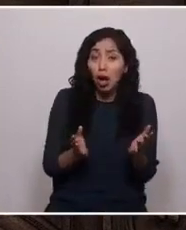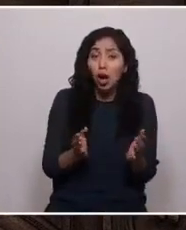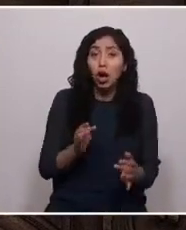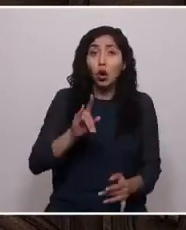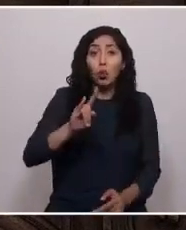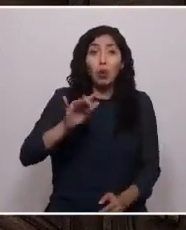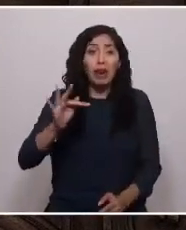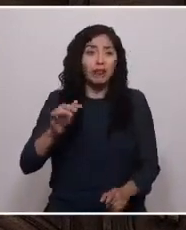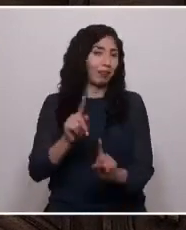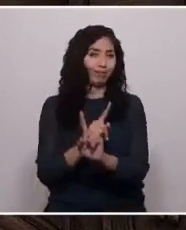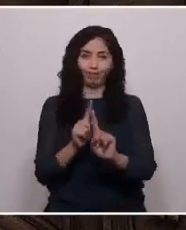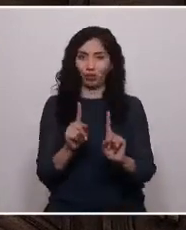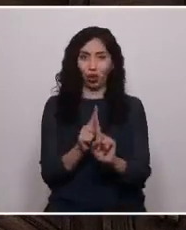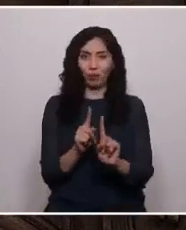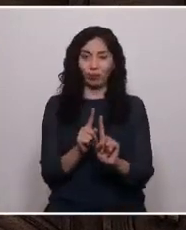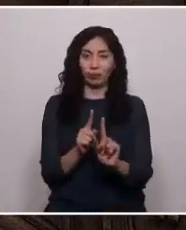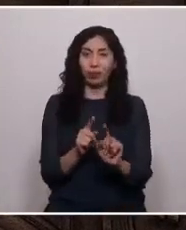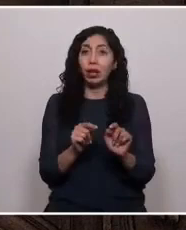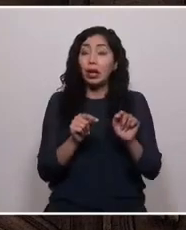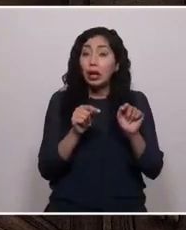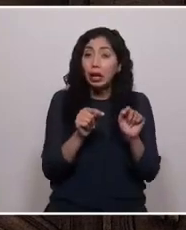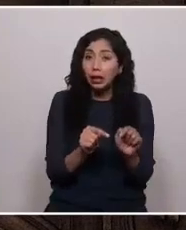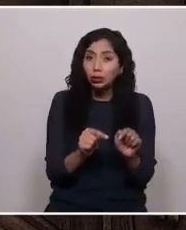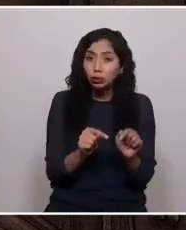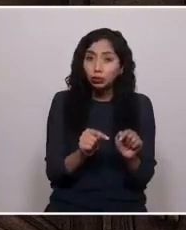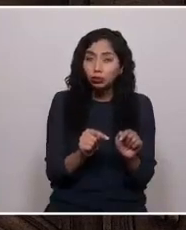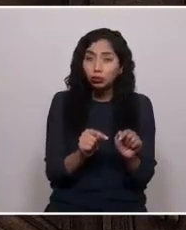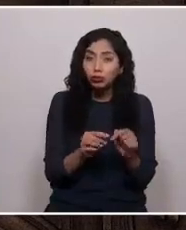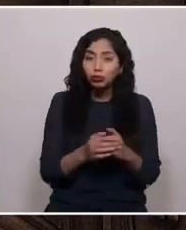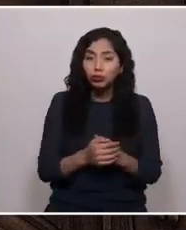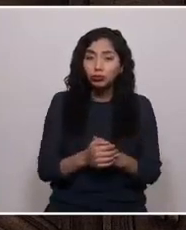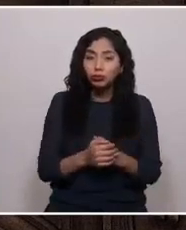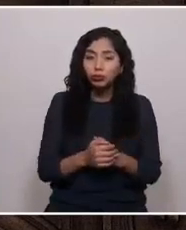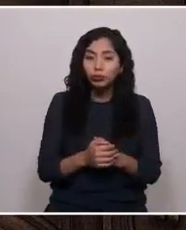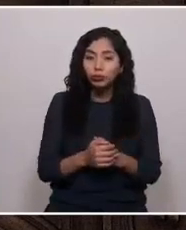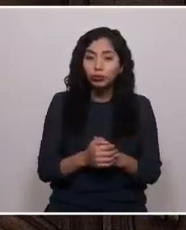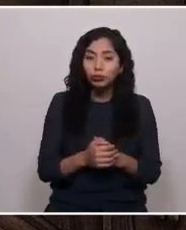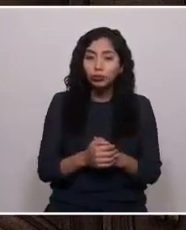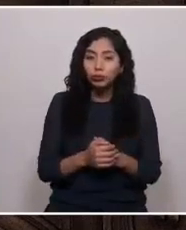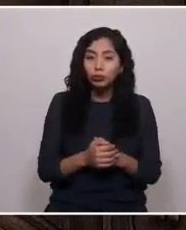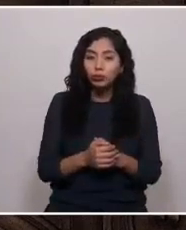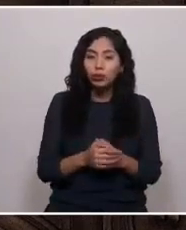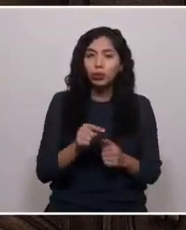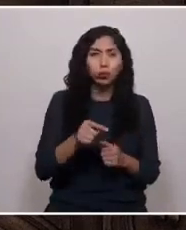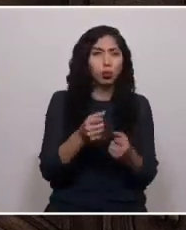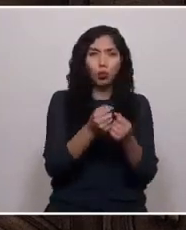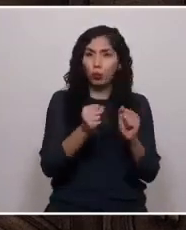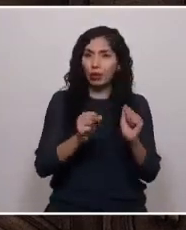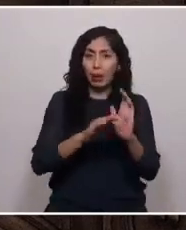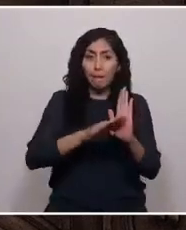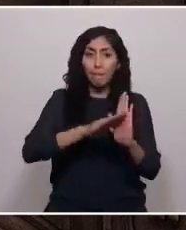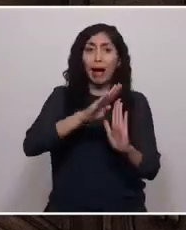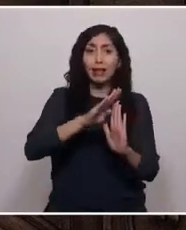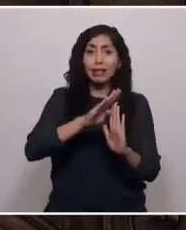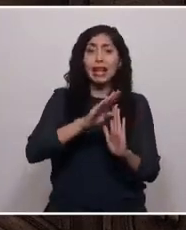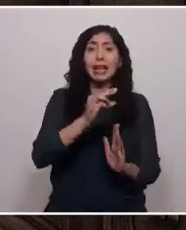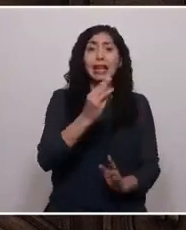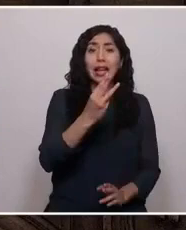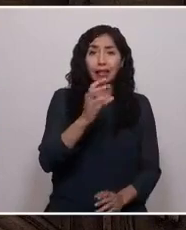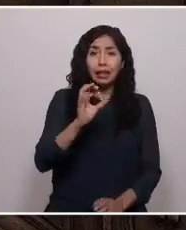fomento. Esto no puede representar más que el 30% de los ingresos.